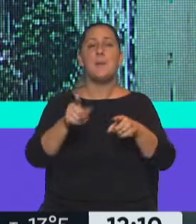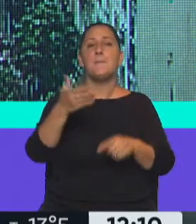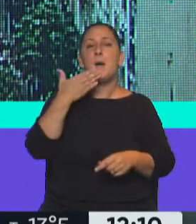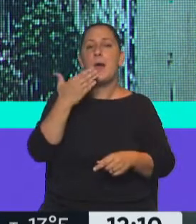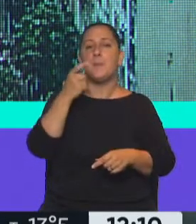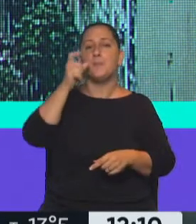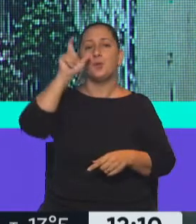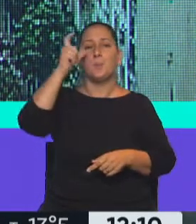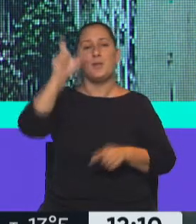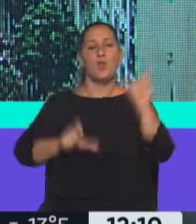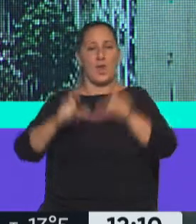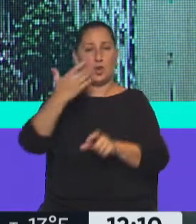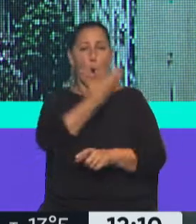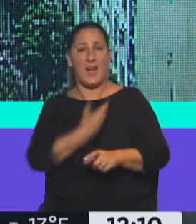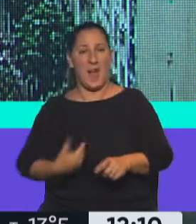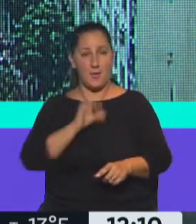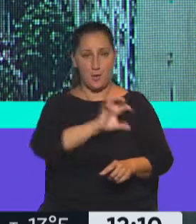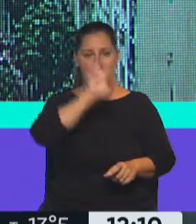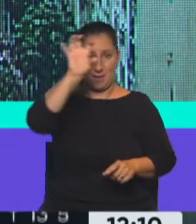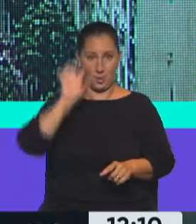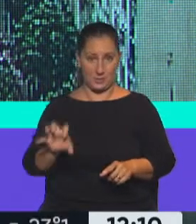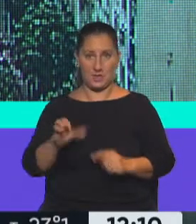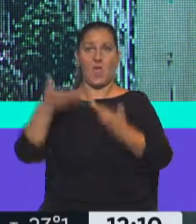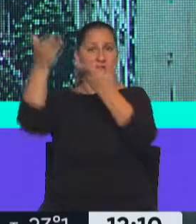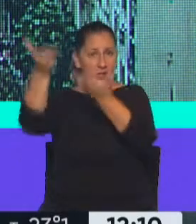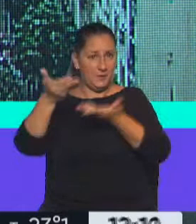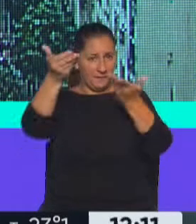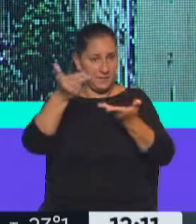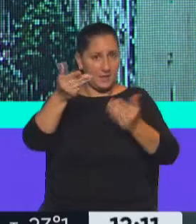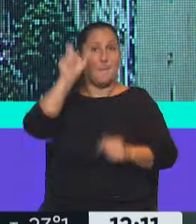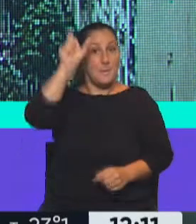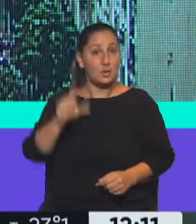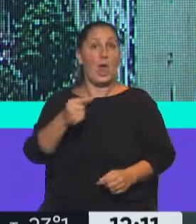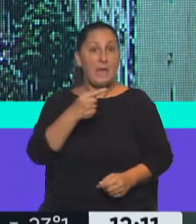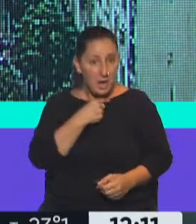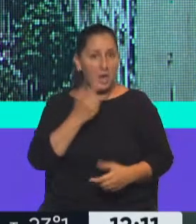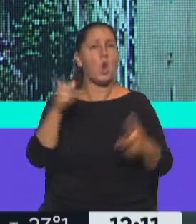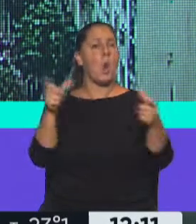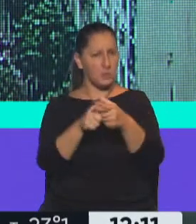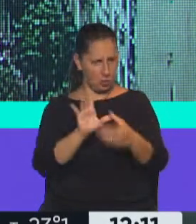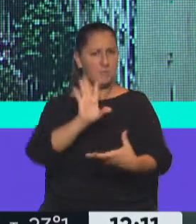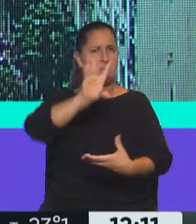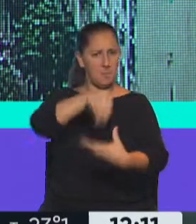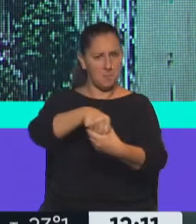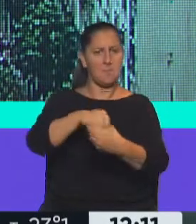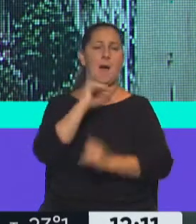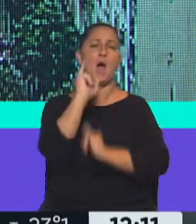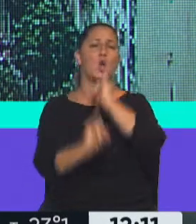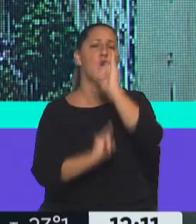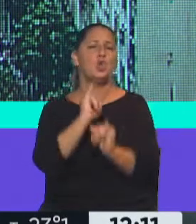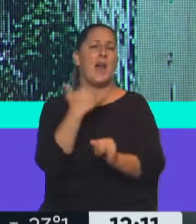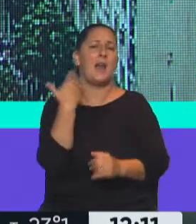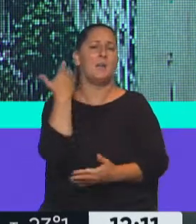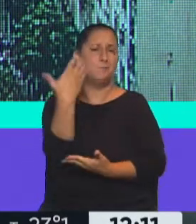gobernadores provinciales. Se los va a invitar, el que quiera ir, va a ir, va a concurrir a la Comisión de Presupuestos y va a exponer ante la Comisión de